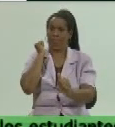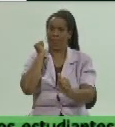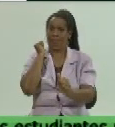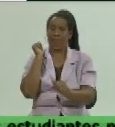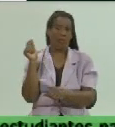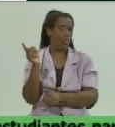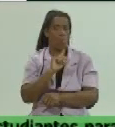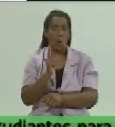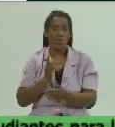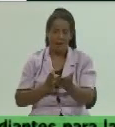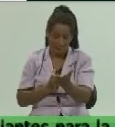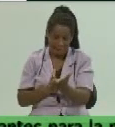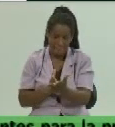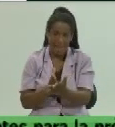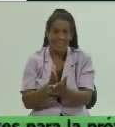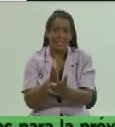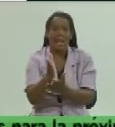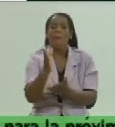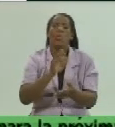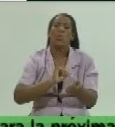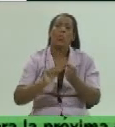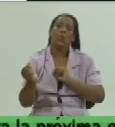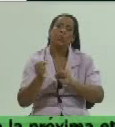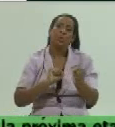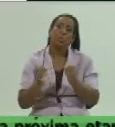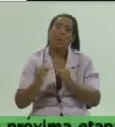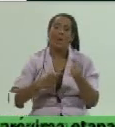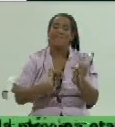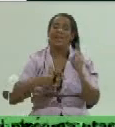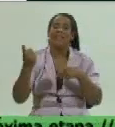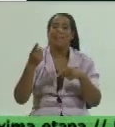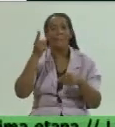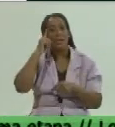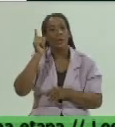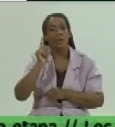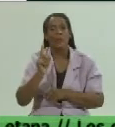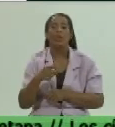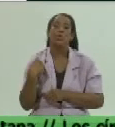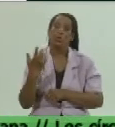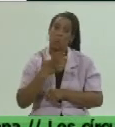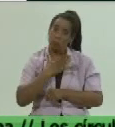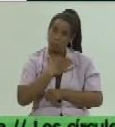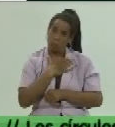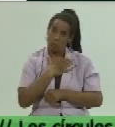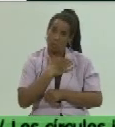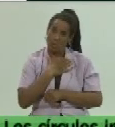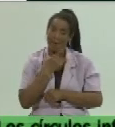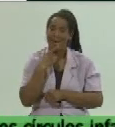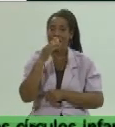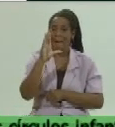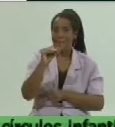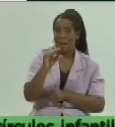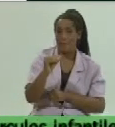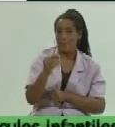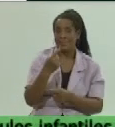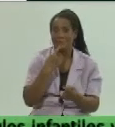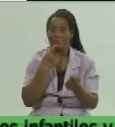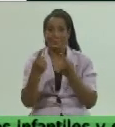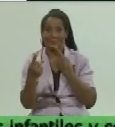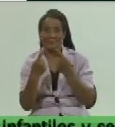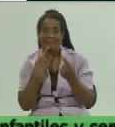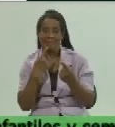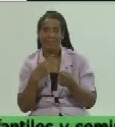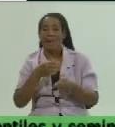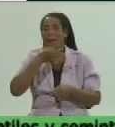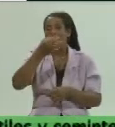hemos avanzado en el control y en el enfrentamiento a la política nosotros hablamos intercambiamos con cada uno de ellos explicamos